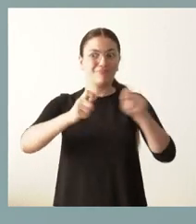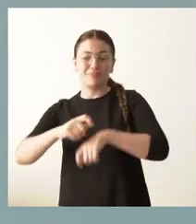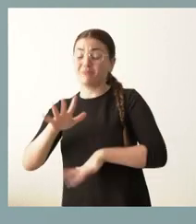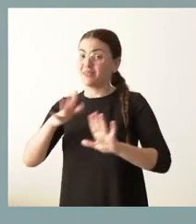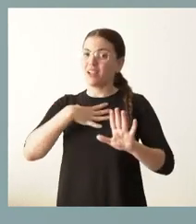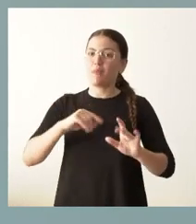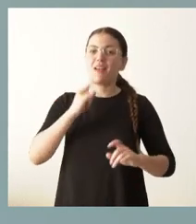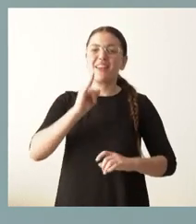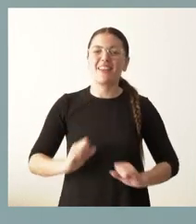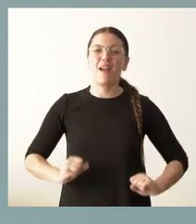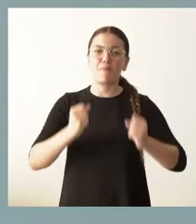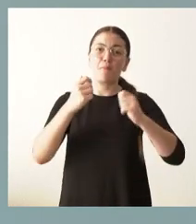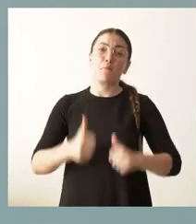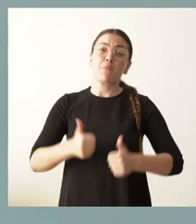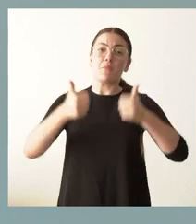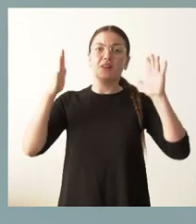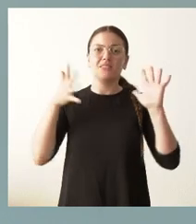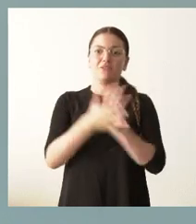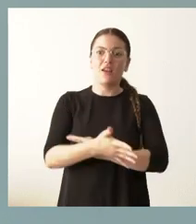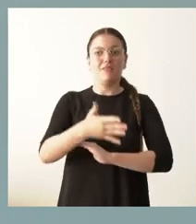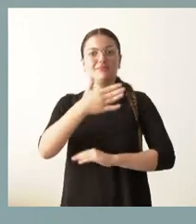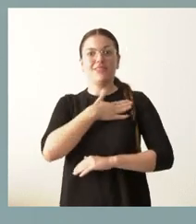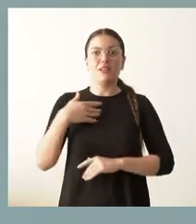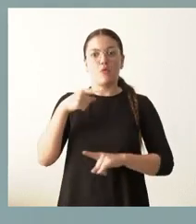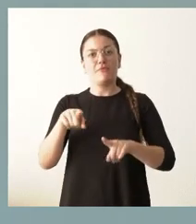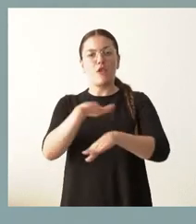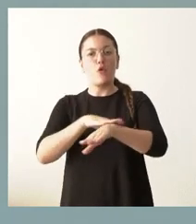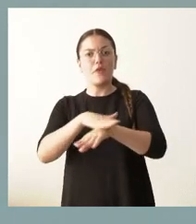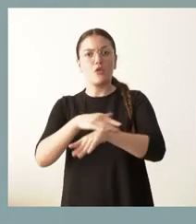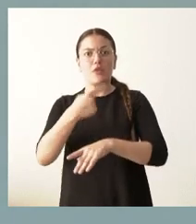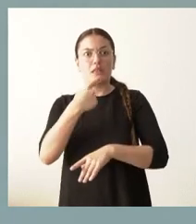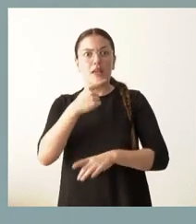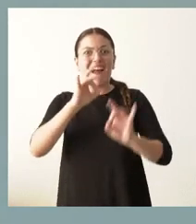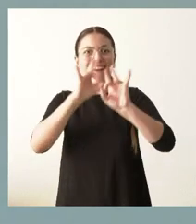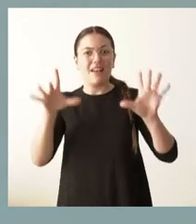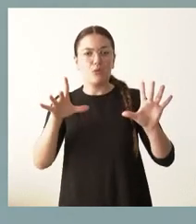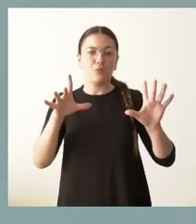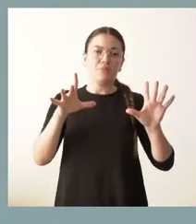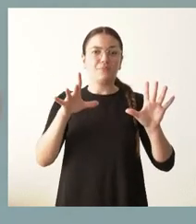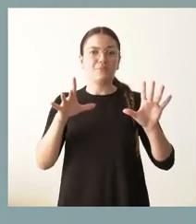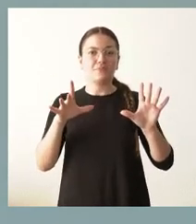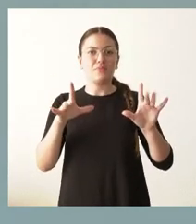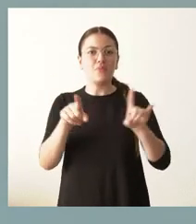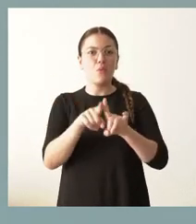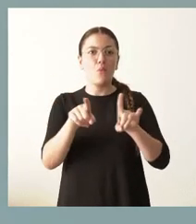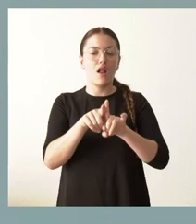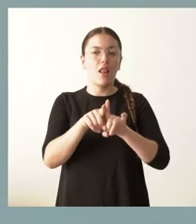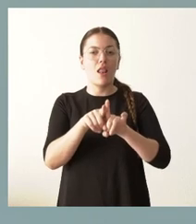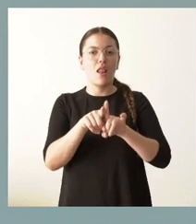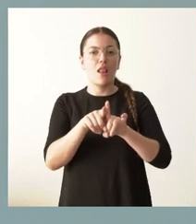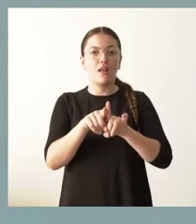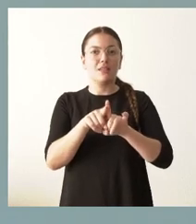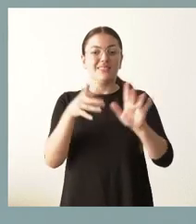en favor de la producción energética como un factor para disminuir esa necesidad de